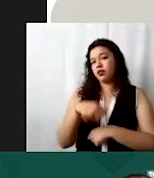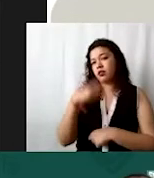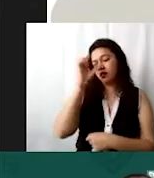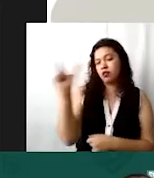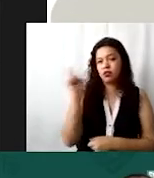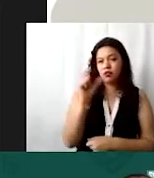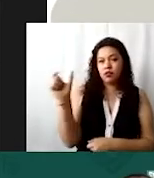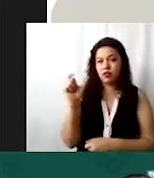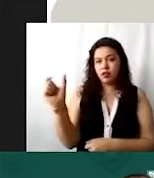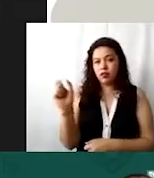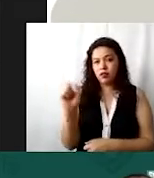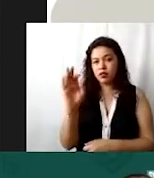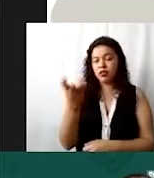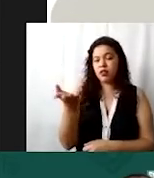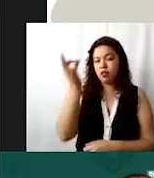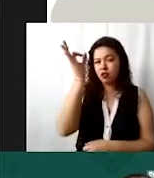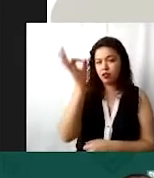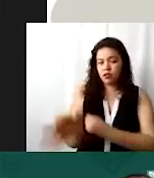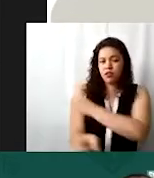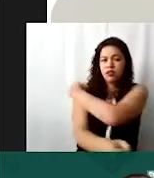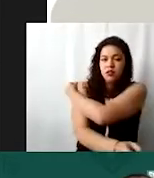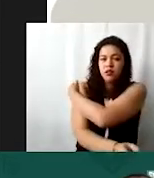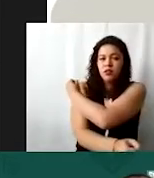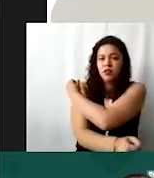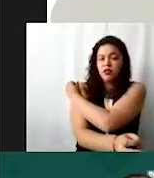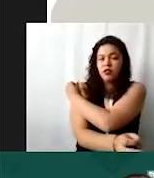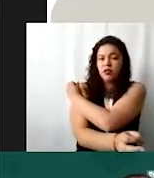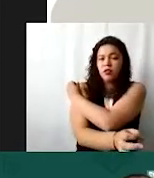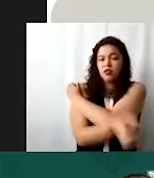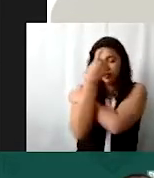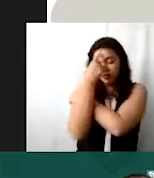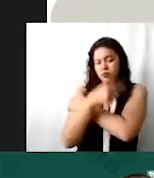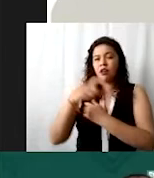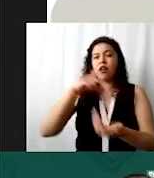la autorización para comprar el inmueble, por ejemplo,